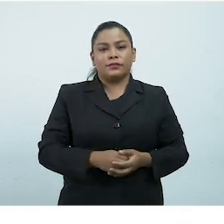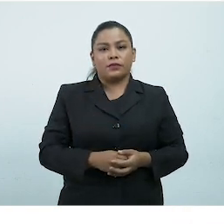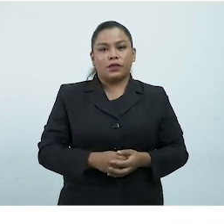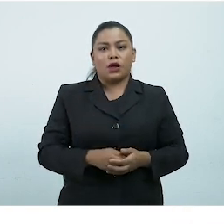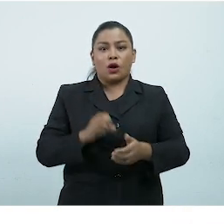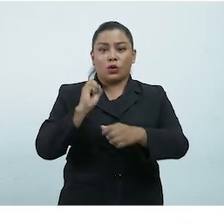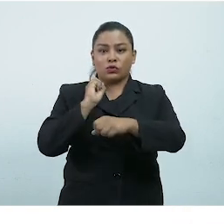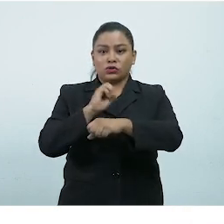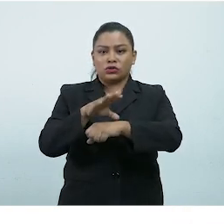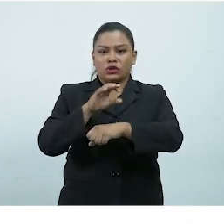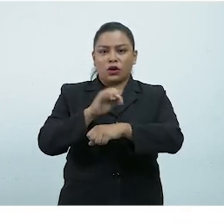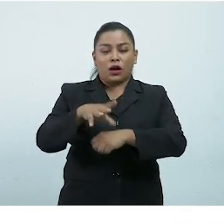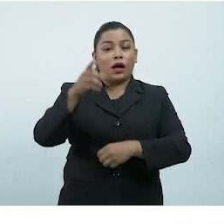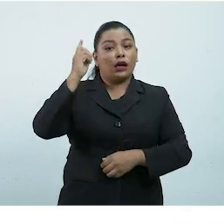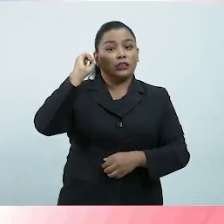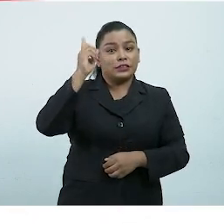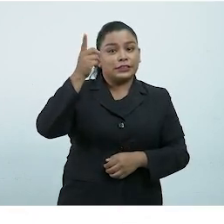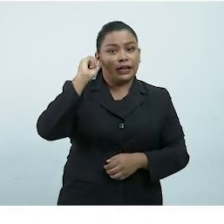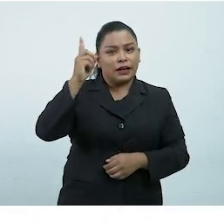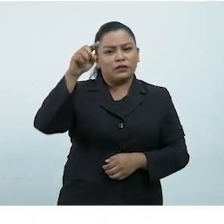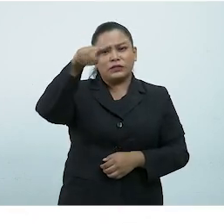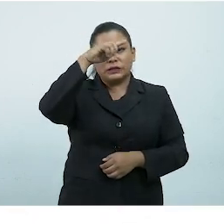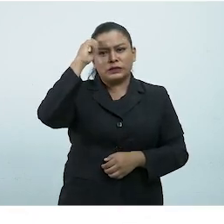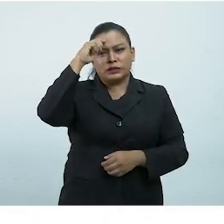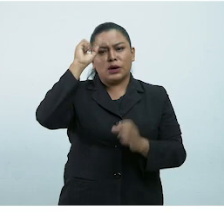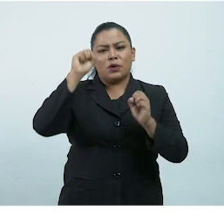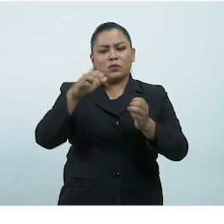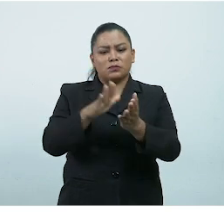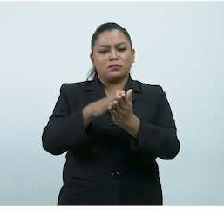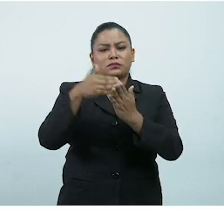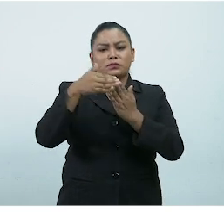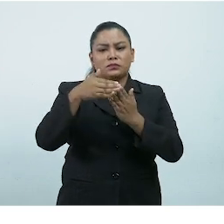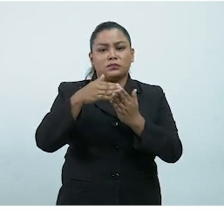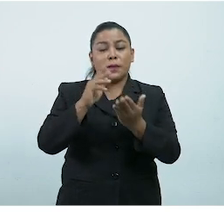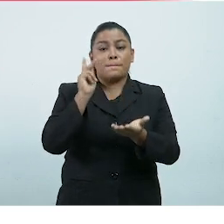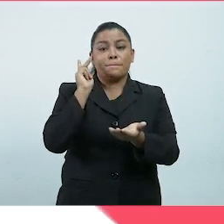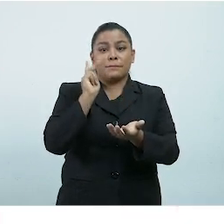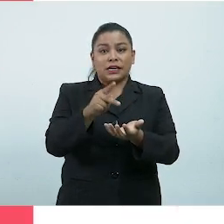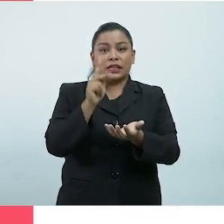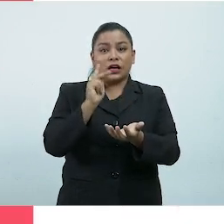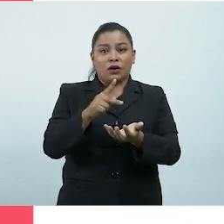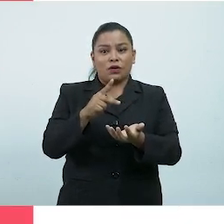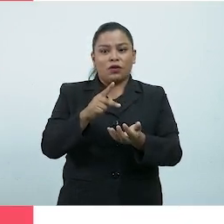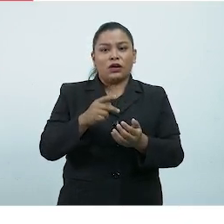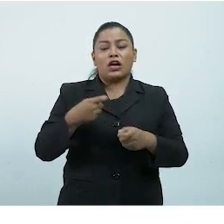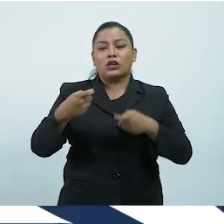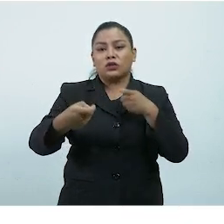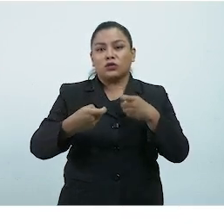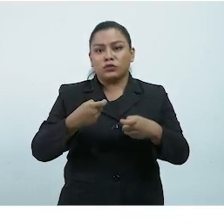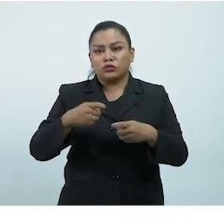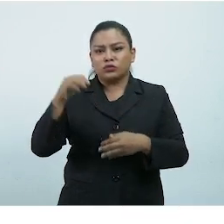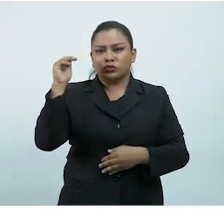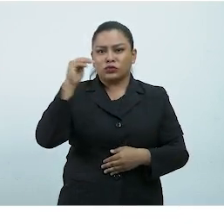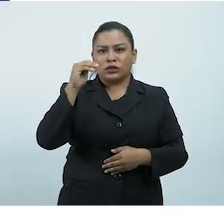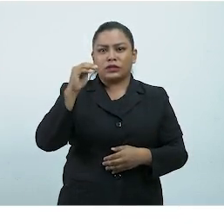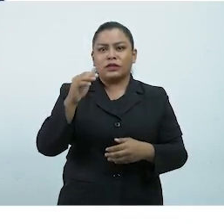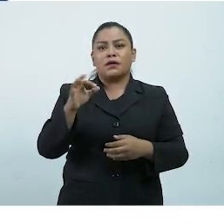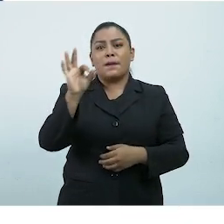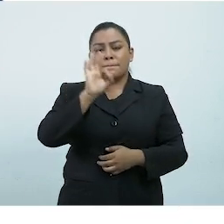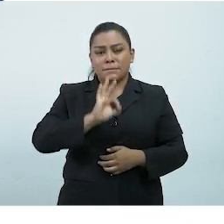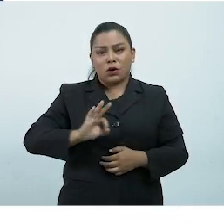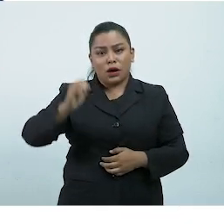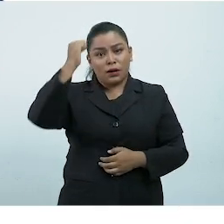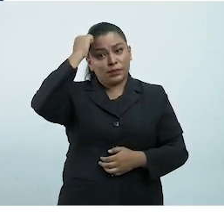Orientar la labor docente para planificar y preparar condiciones pedagógicas y de gestión educativa favorecedoras del